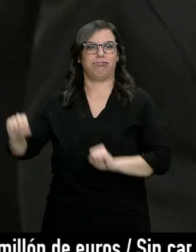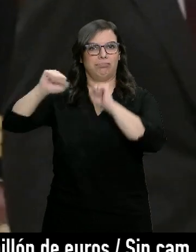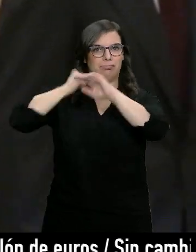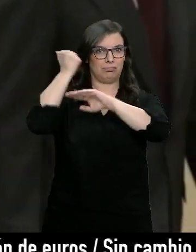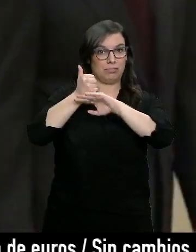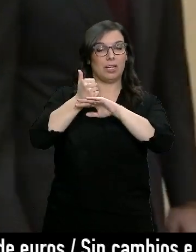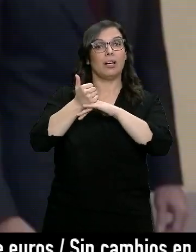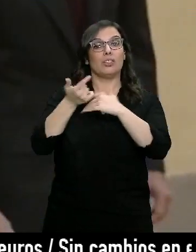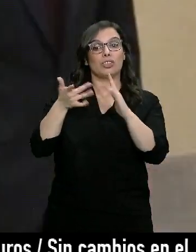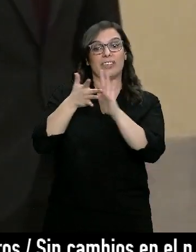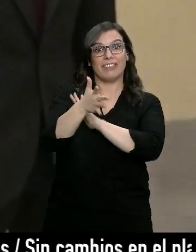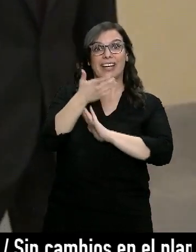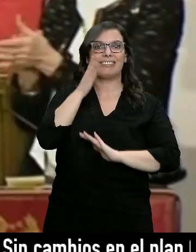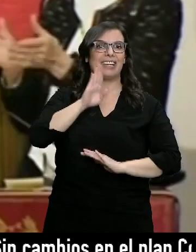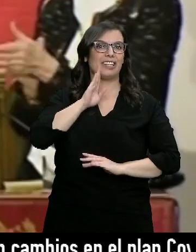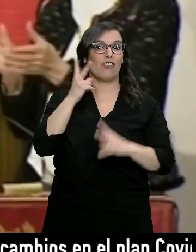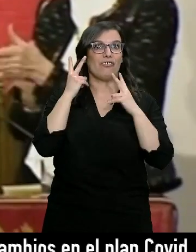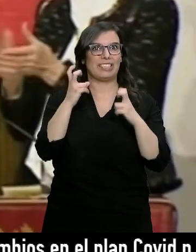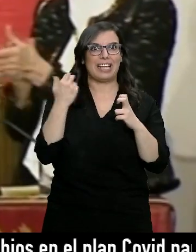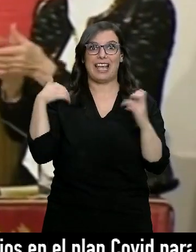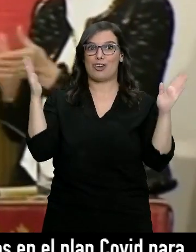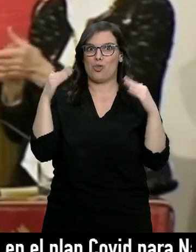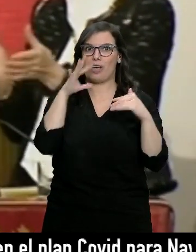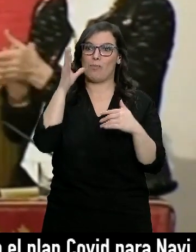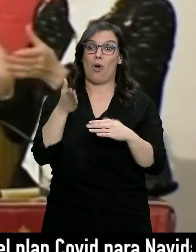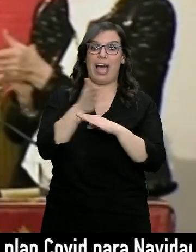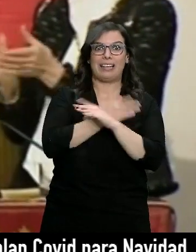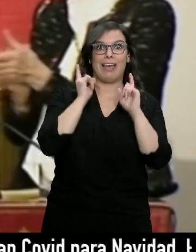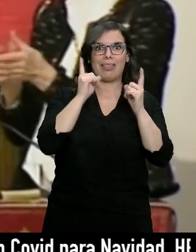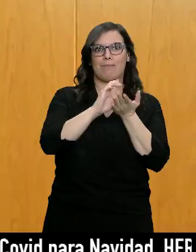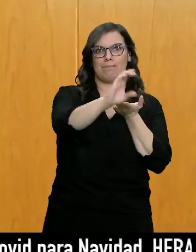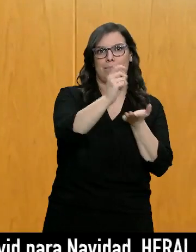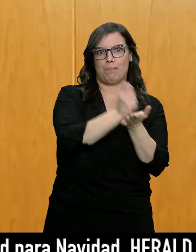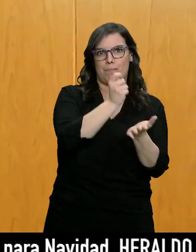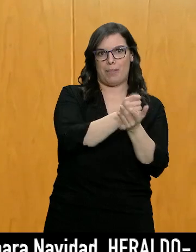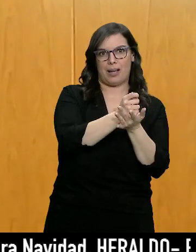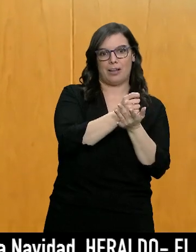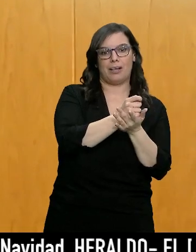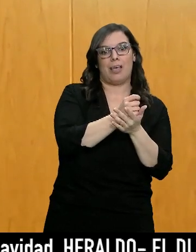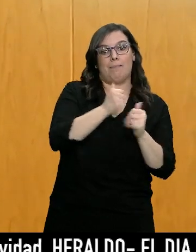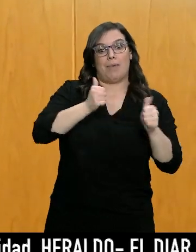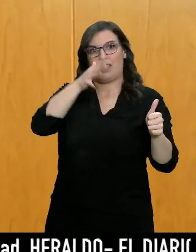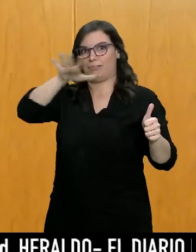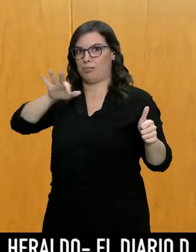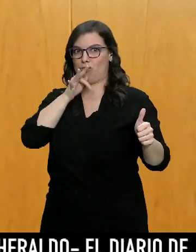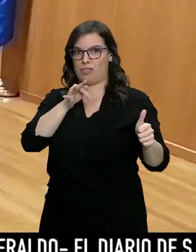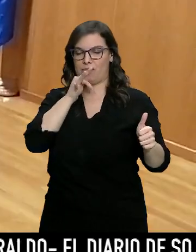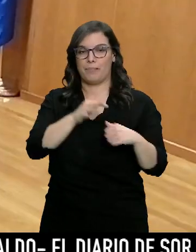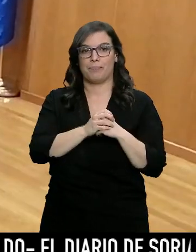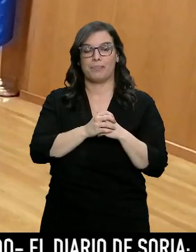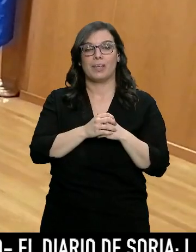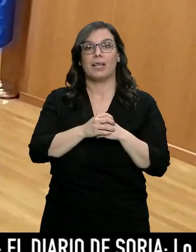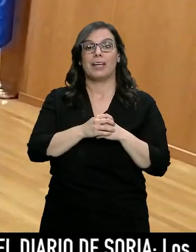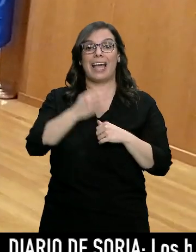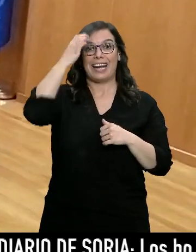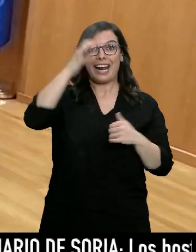movimiento evitaría el delito fiscal, al adelantarse a que Hacienda inicie actuaciones por este asunto. El gobierno desvincula todo de la Casa Real y